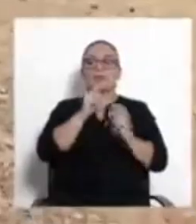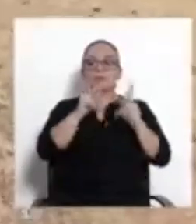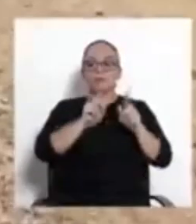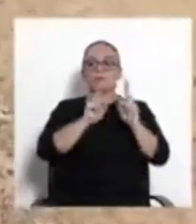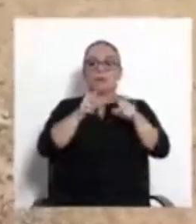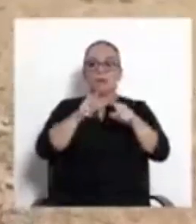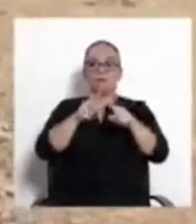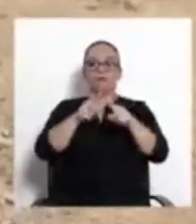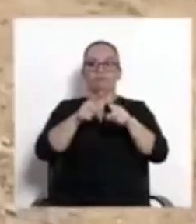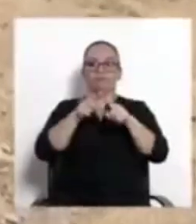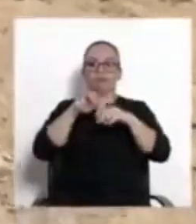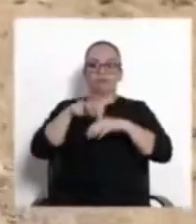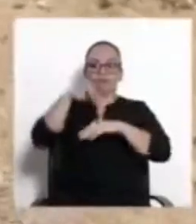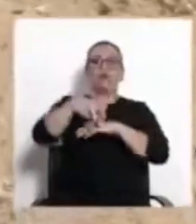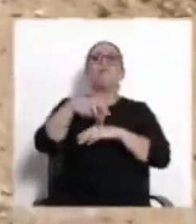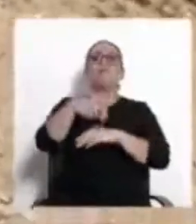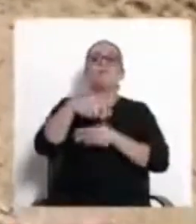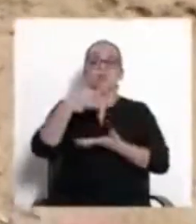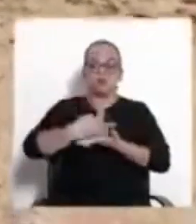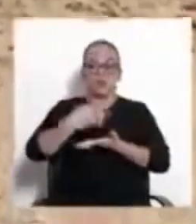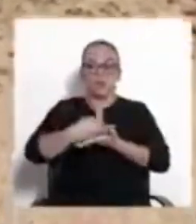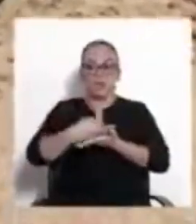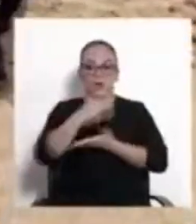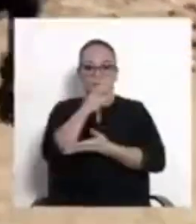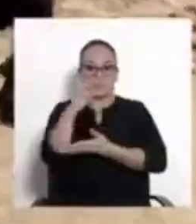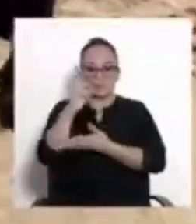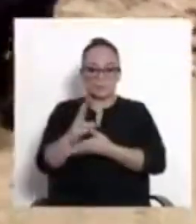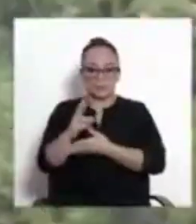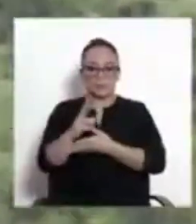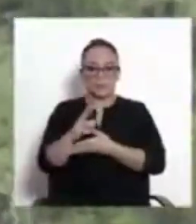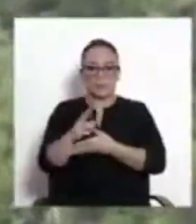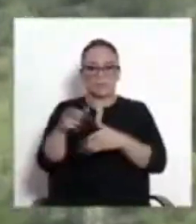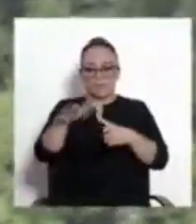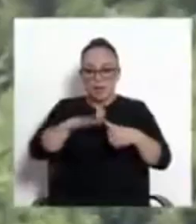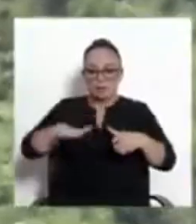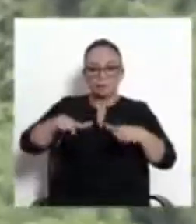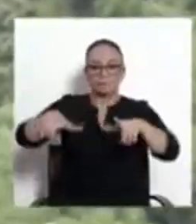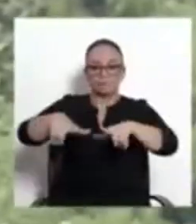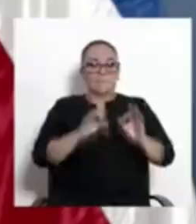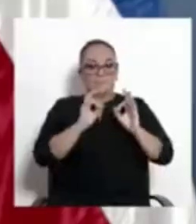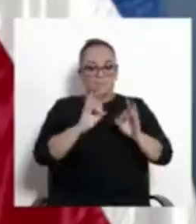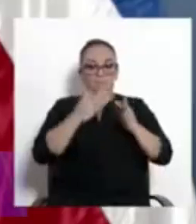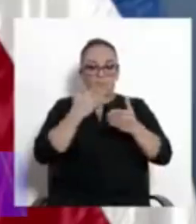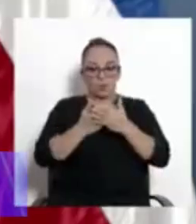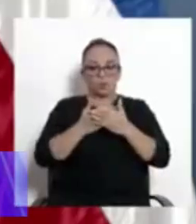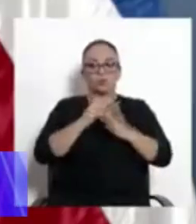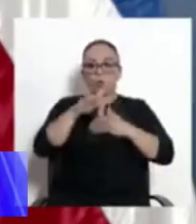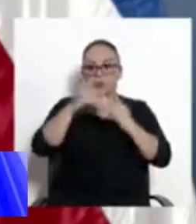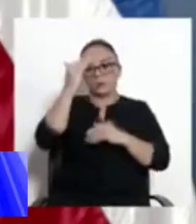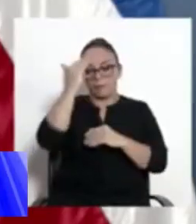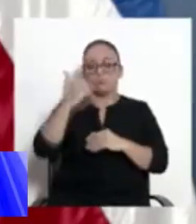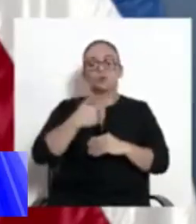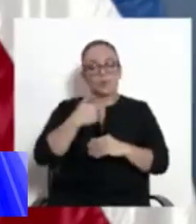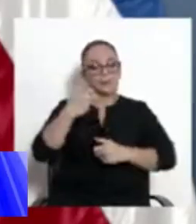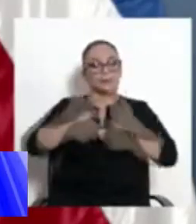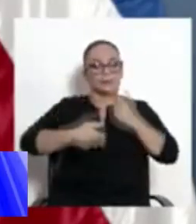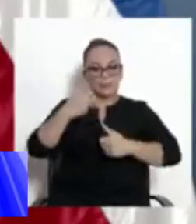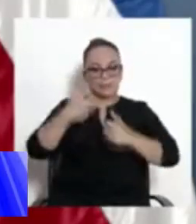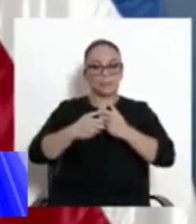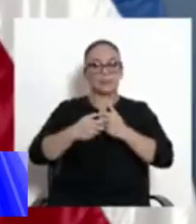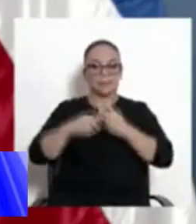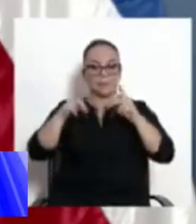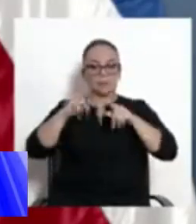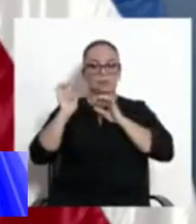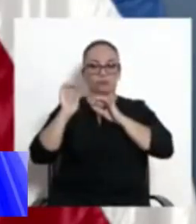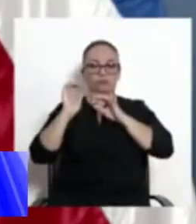sobre la situación que se vive en la frontera sur del país, principalmente en paso canoas. Todos sabemos que hay una crisis migratoria a lo largo